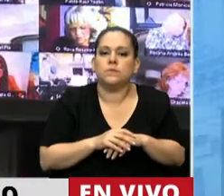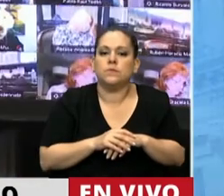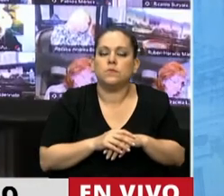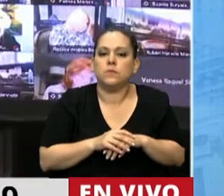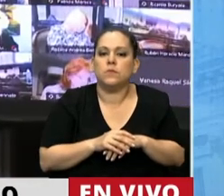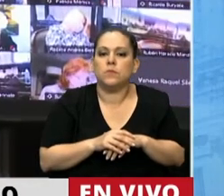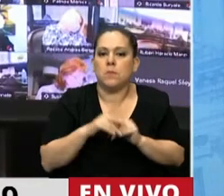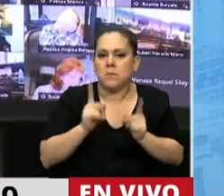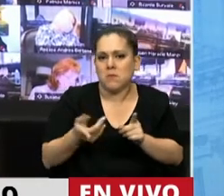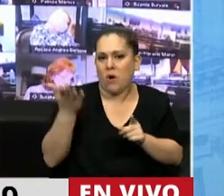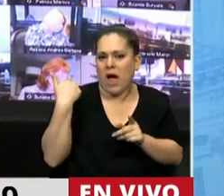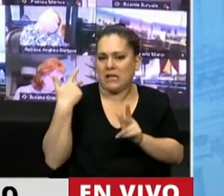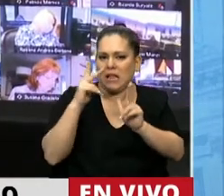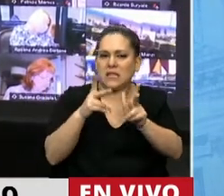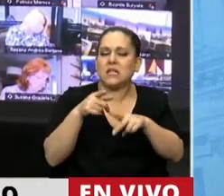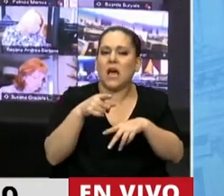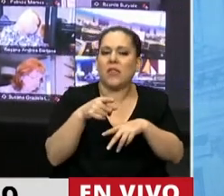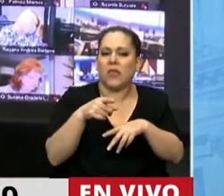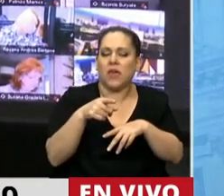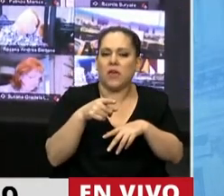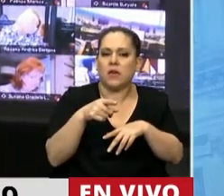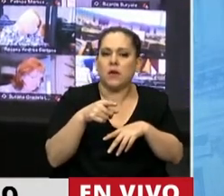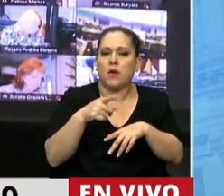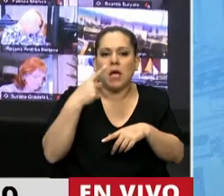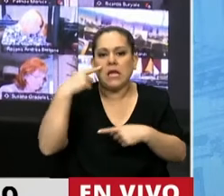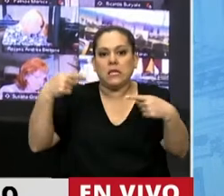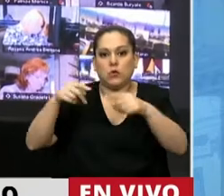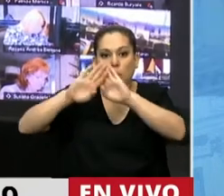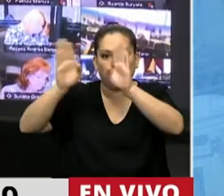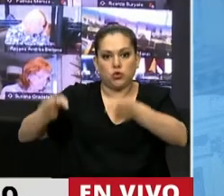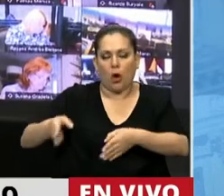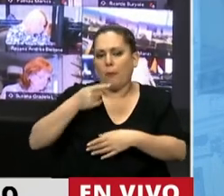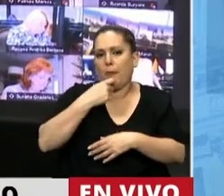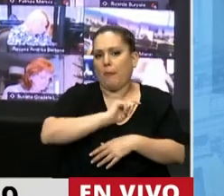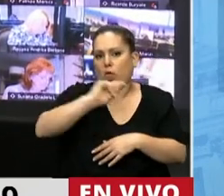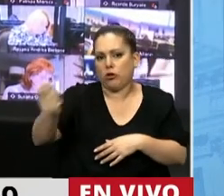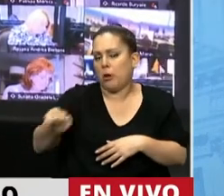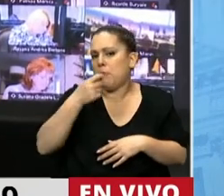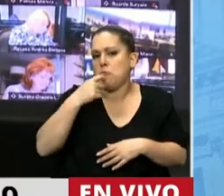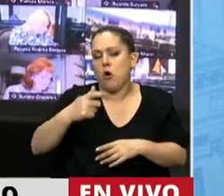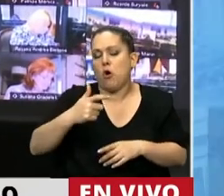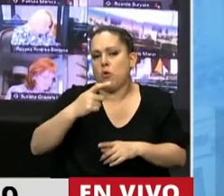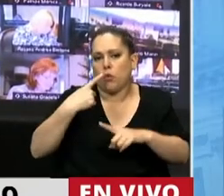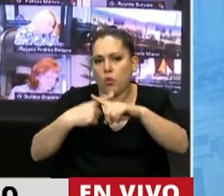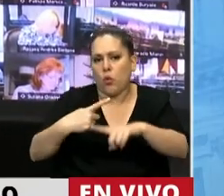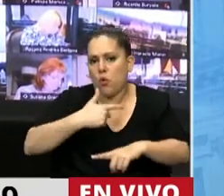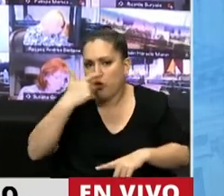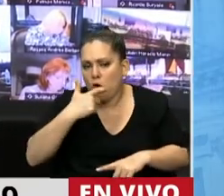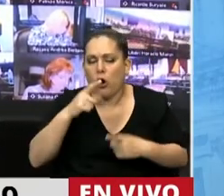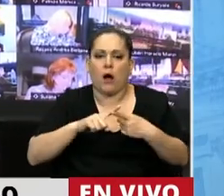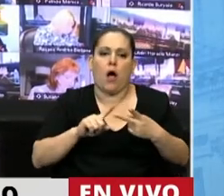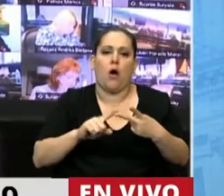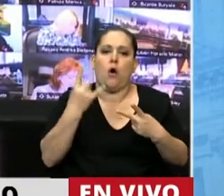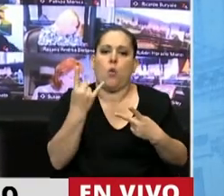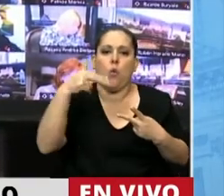como decía, a una entidad sin fin de lucro, como por ejemplo la Cruz Roja Argentina, UNICEF